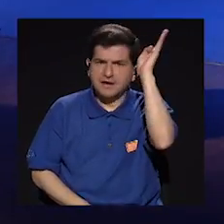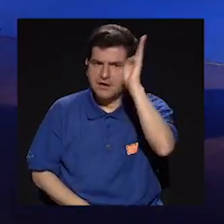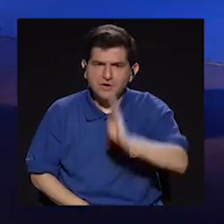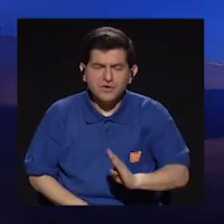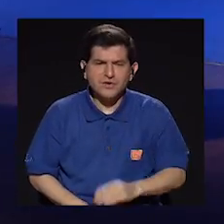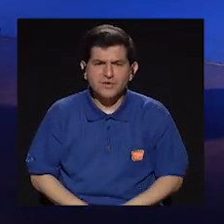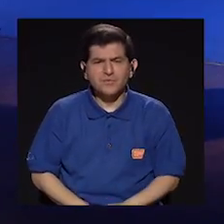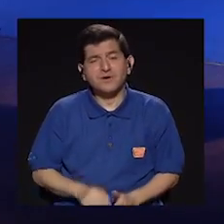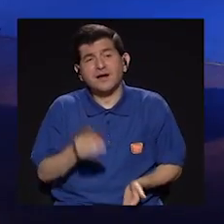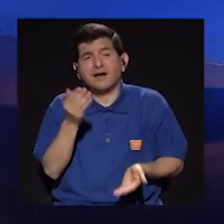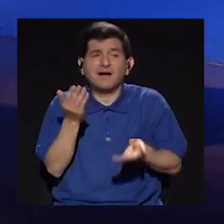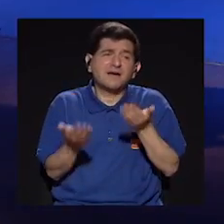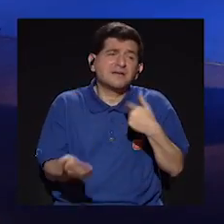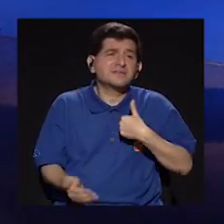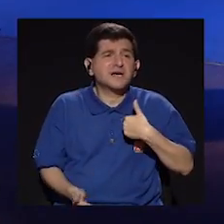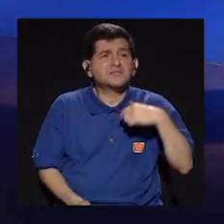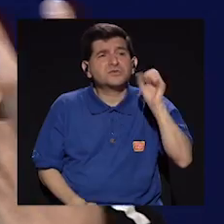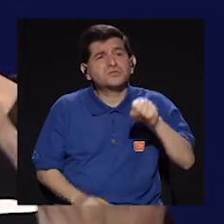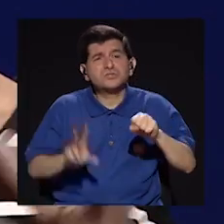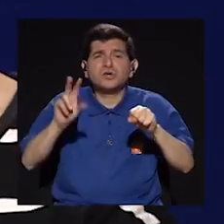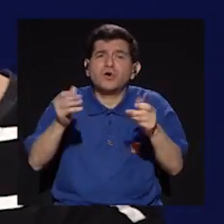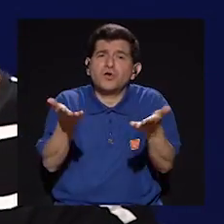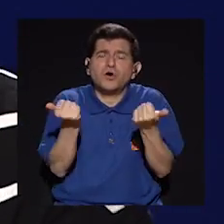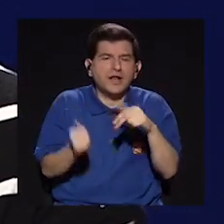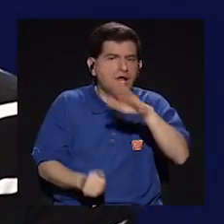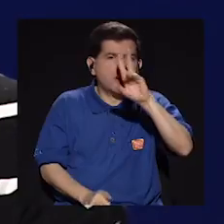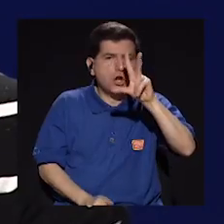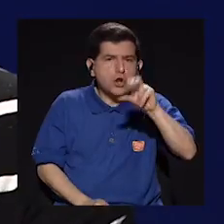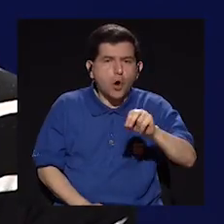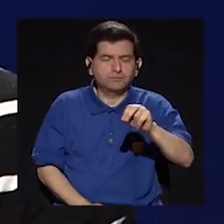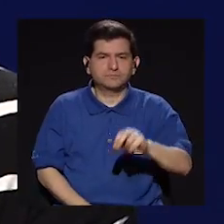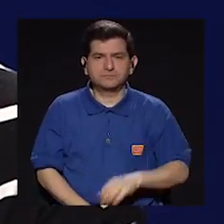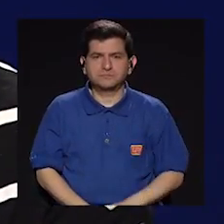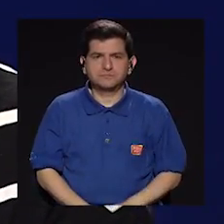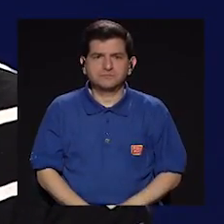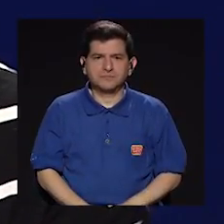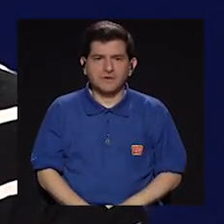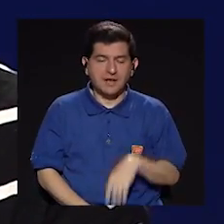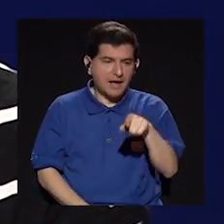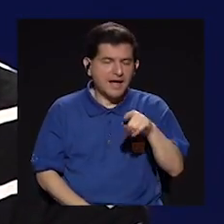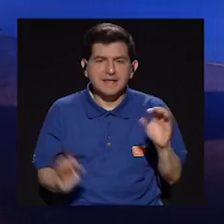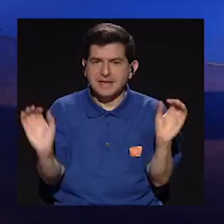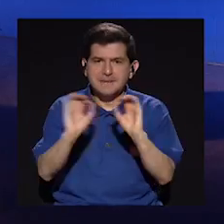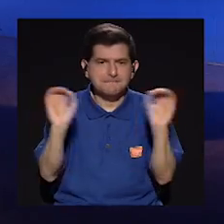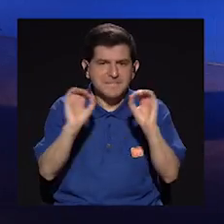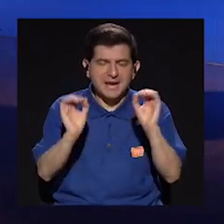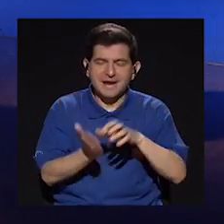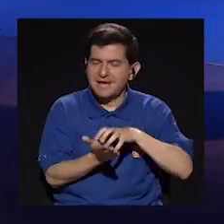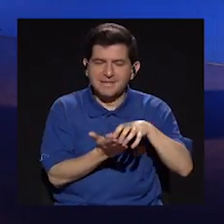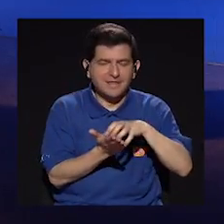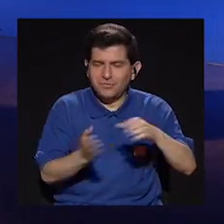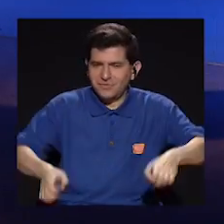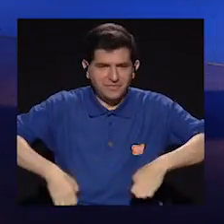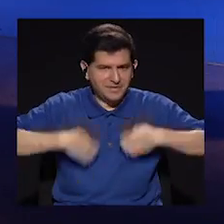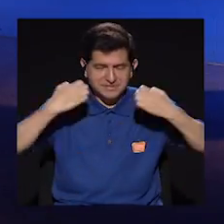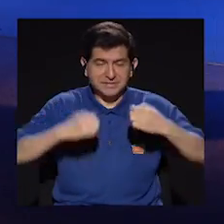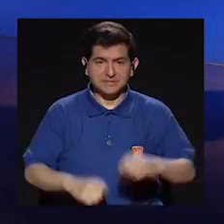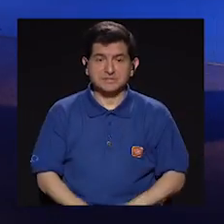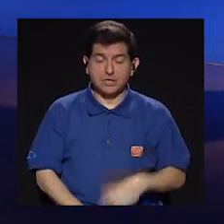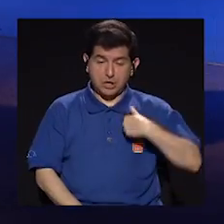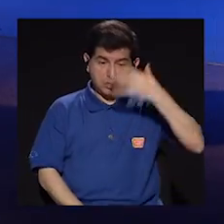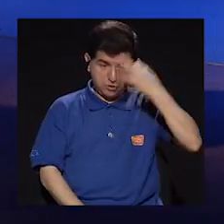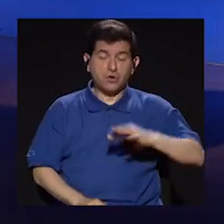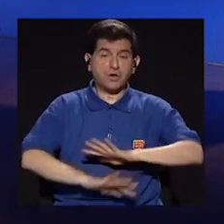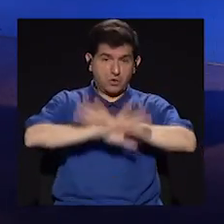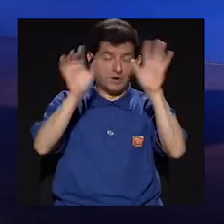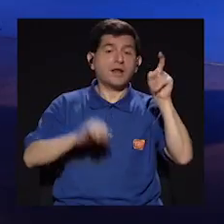ningún momento esa, ay, ¿será que quiero? No, no, o sea, no. Ninguna intencionalidad. Sí, no, no existe esa duda. Y, de alguna manera,